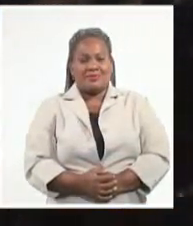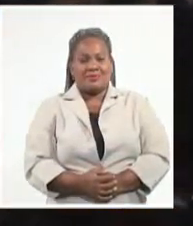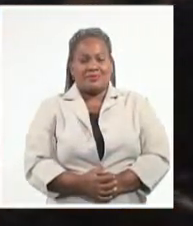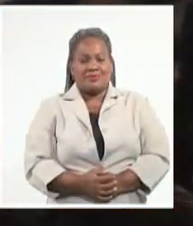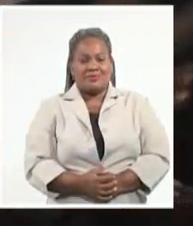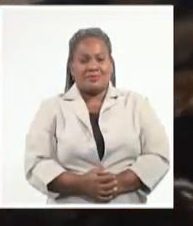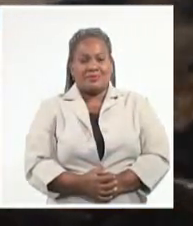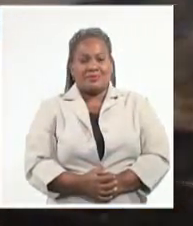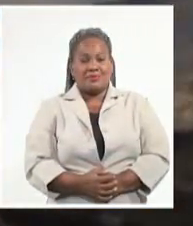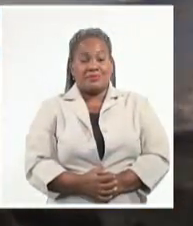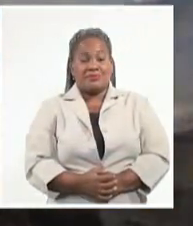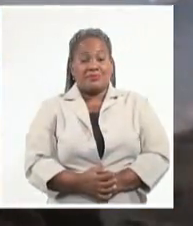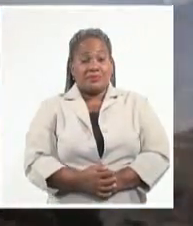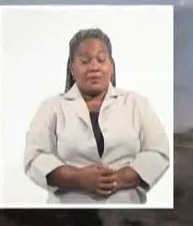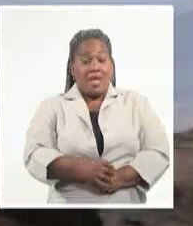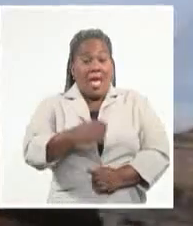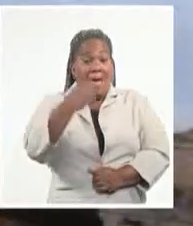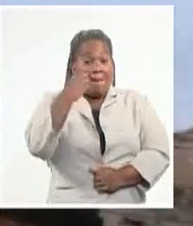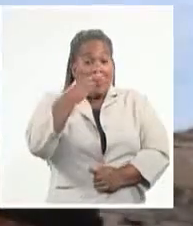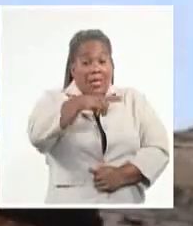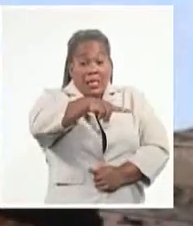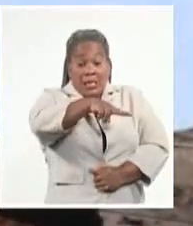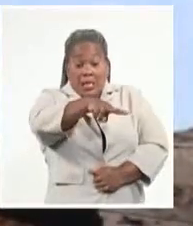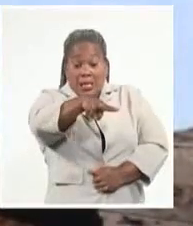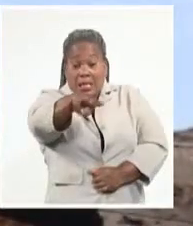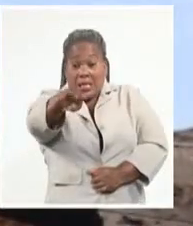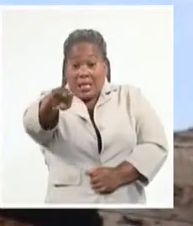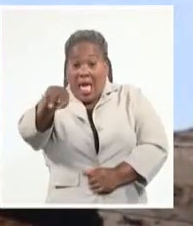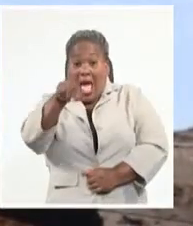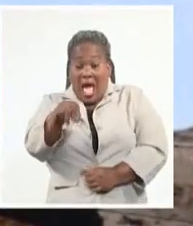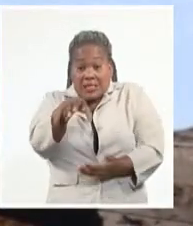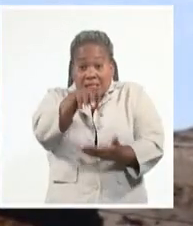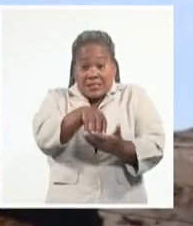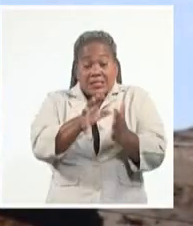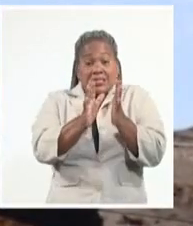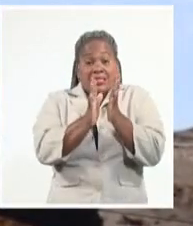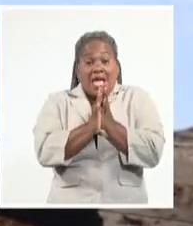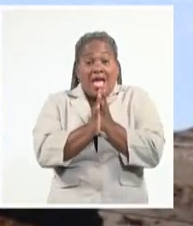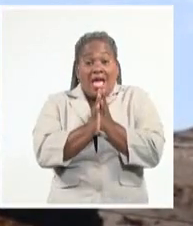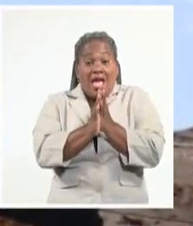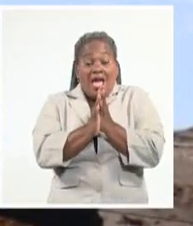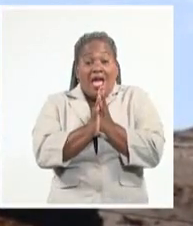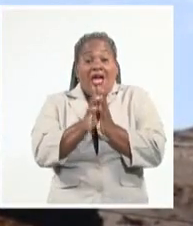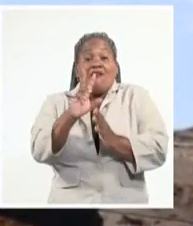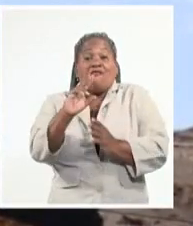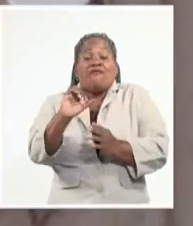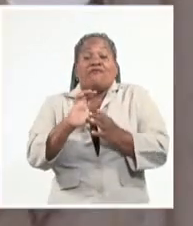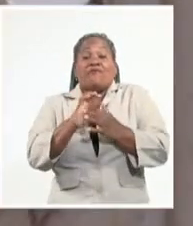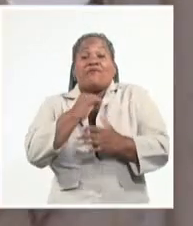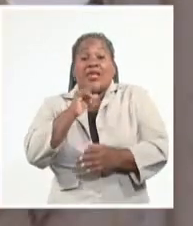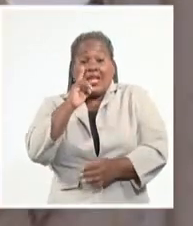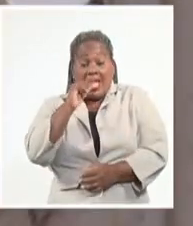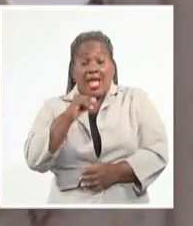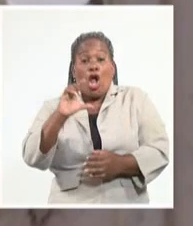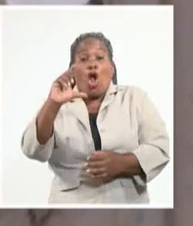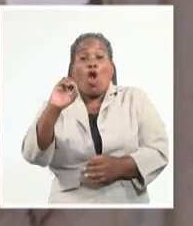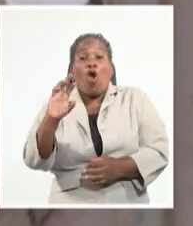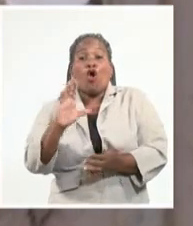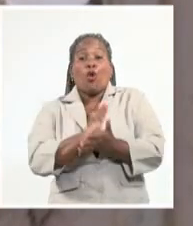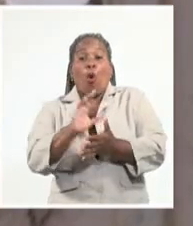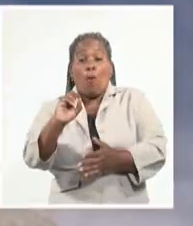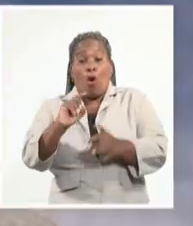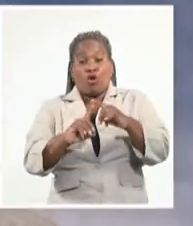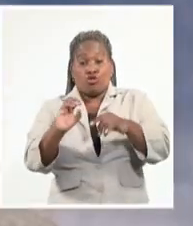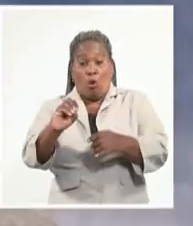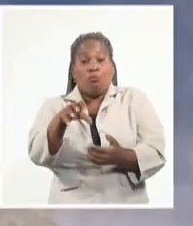En el mirador del lugar se localiza la capilla dedicada a la Virgen de Nuestra Señora de Coromoto, la patrona de